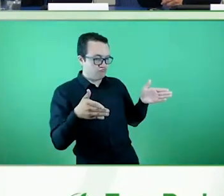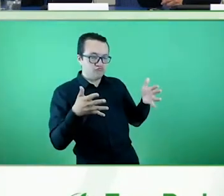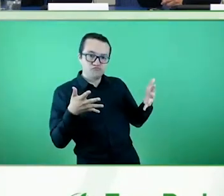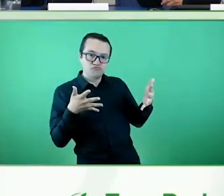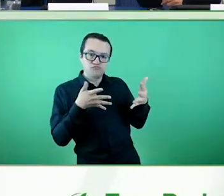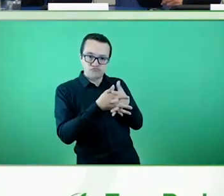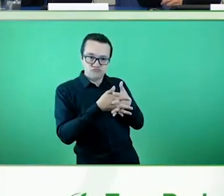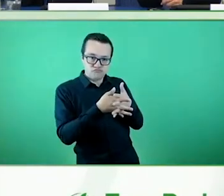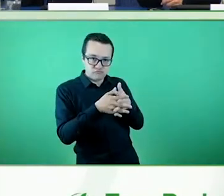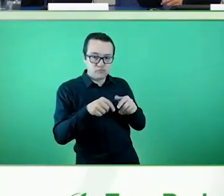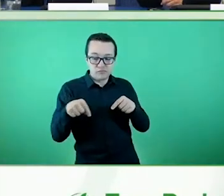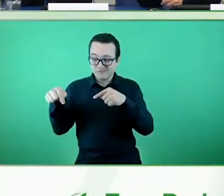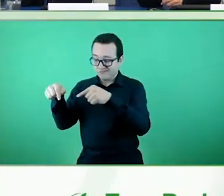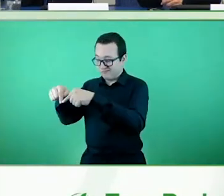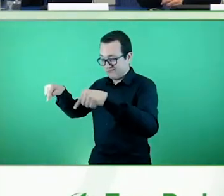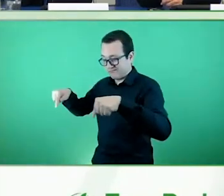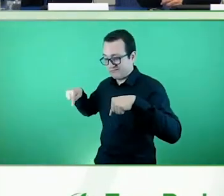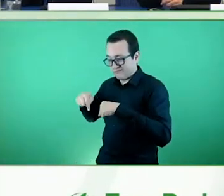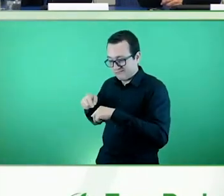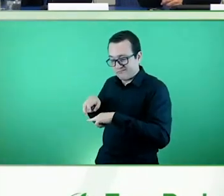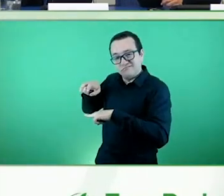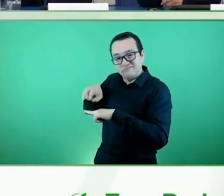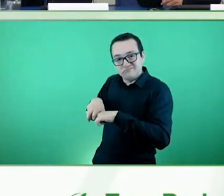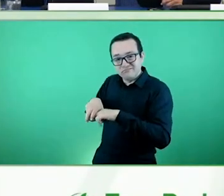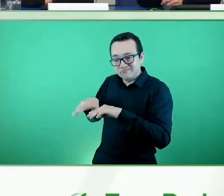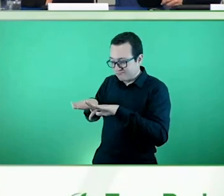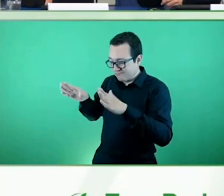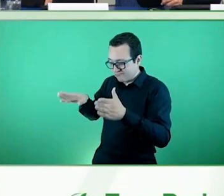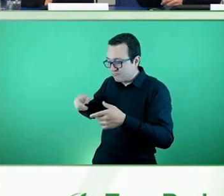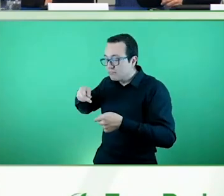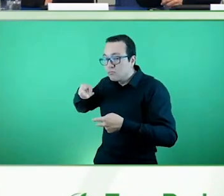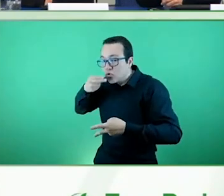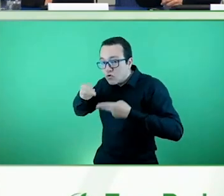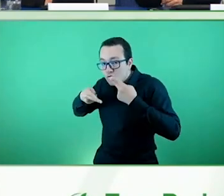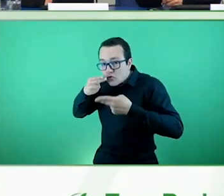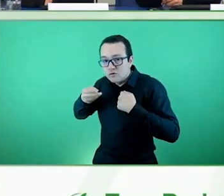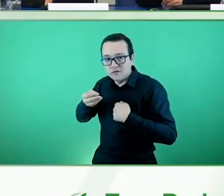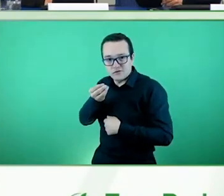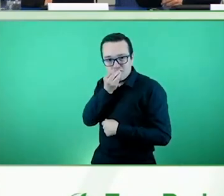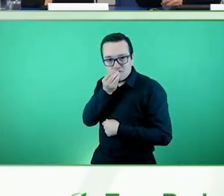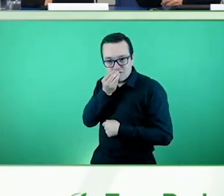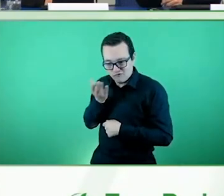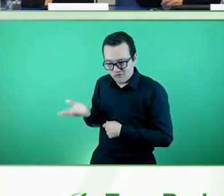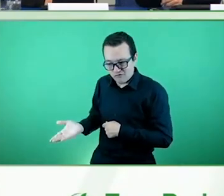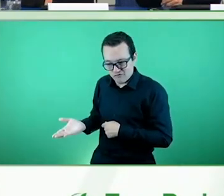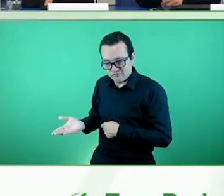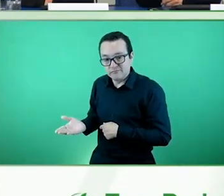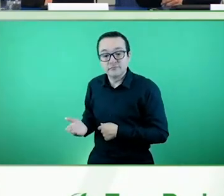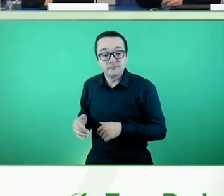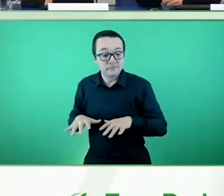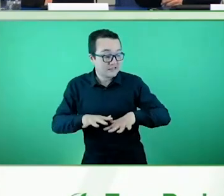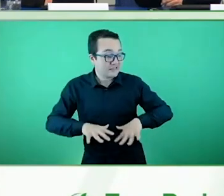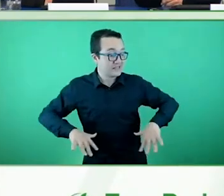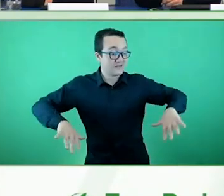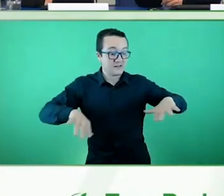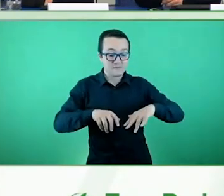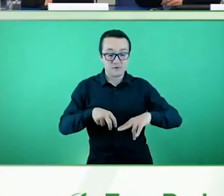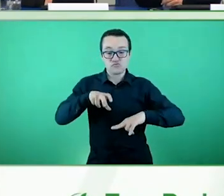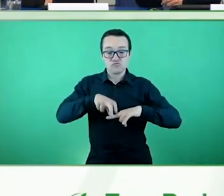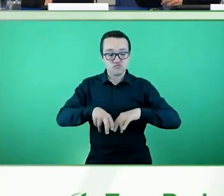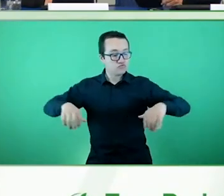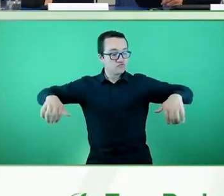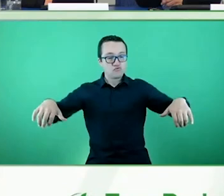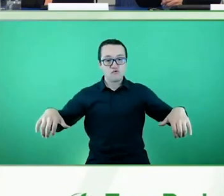con todo el mobiliario adaptado, un espacio amplio, hay sofá cama que permite también pernoctar